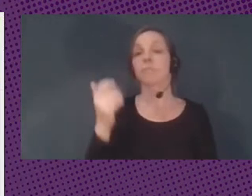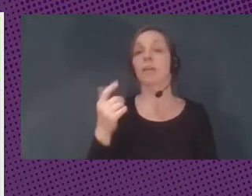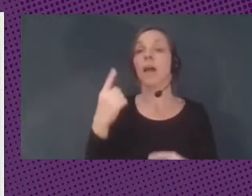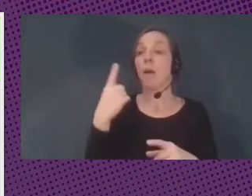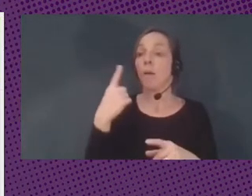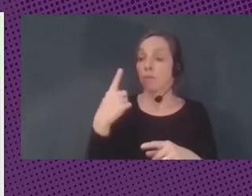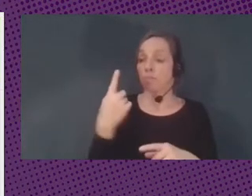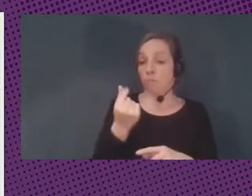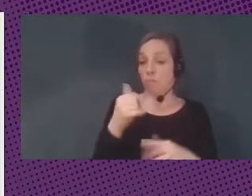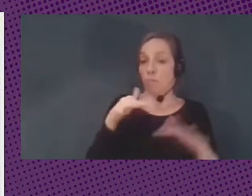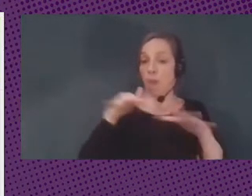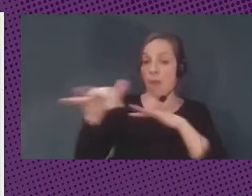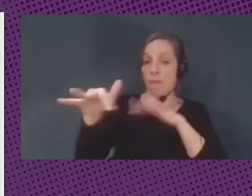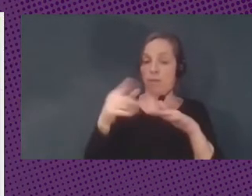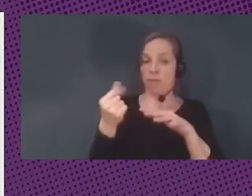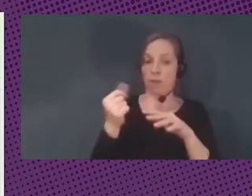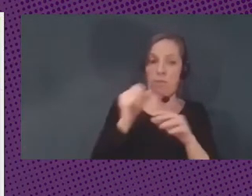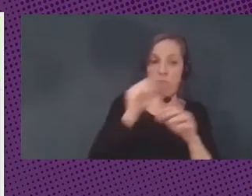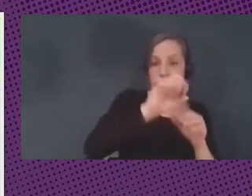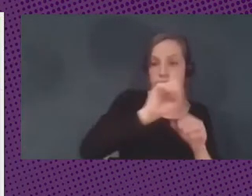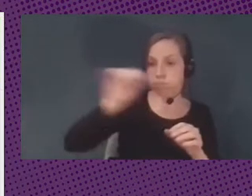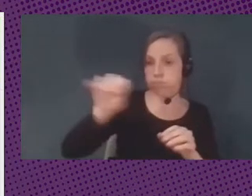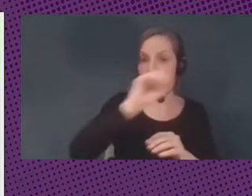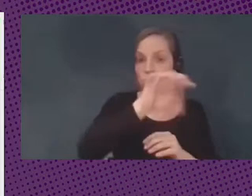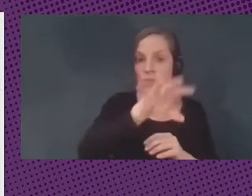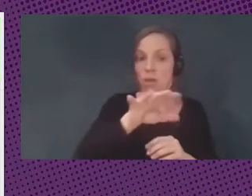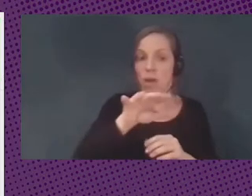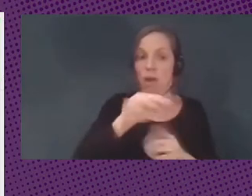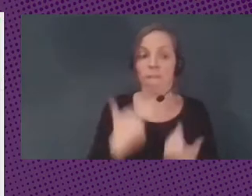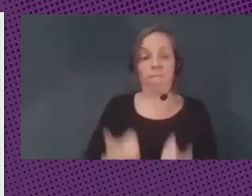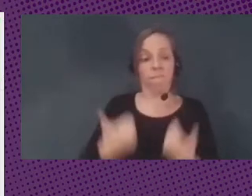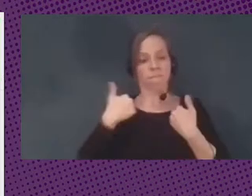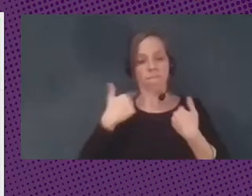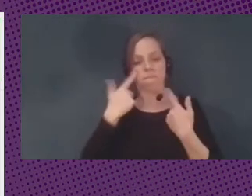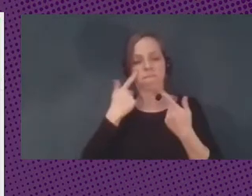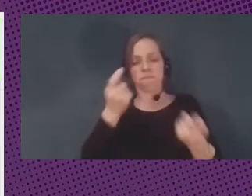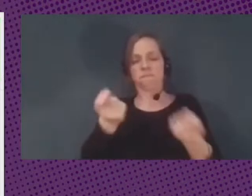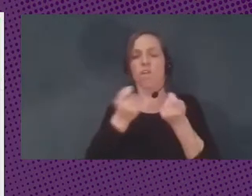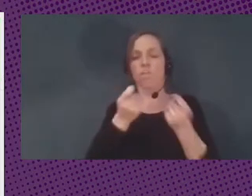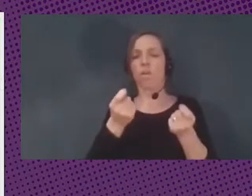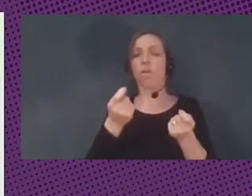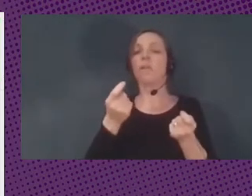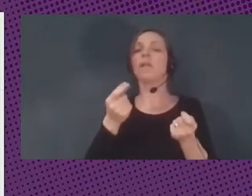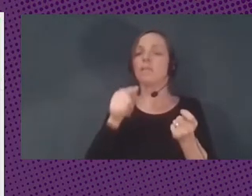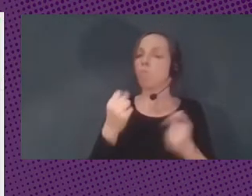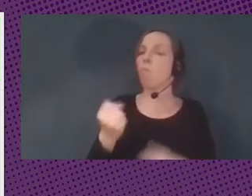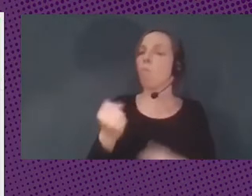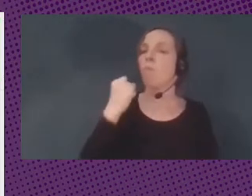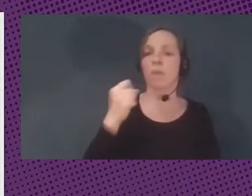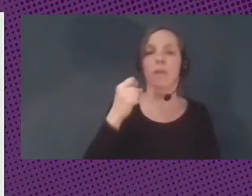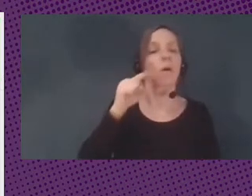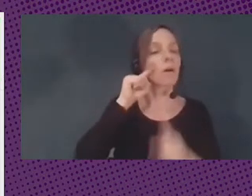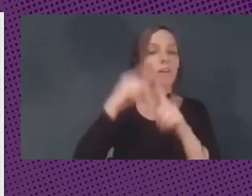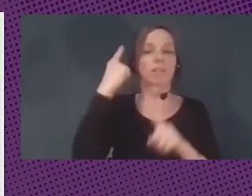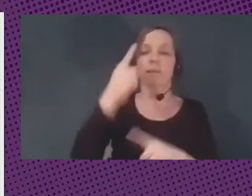es el que tiene más poder alrededor de cómo fluye el dinero y si actúa sobre aquello, pues puede